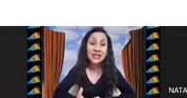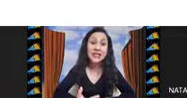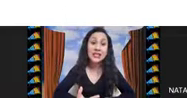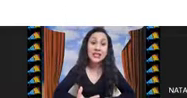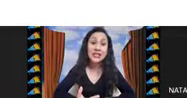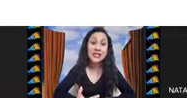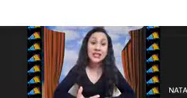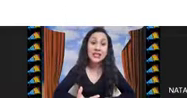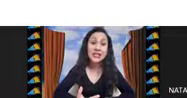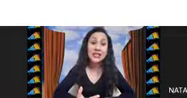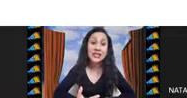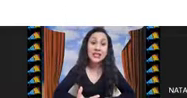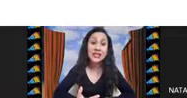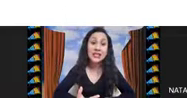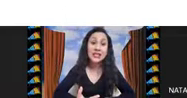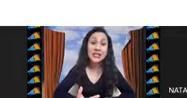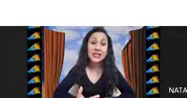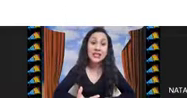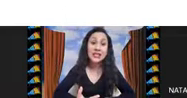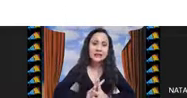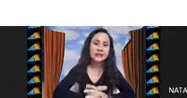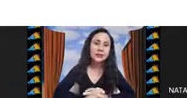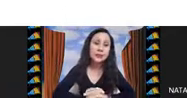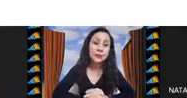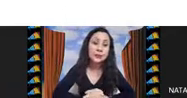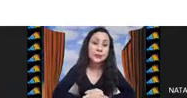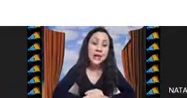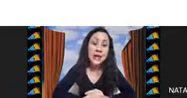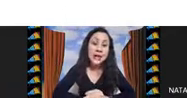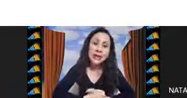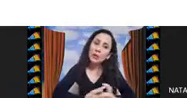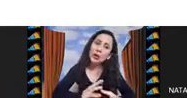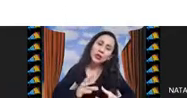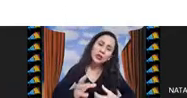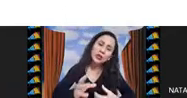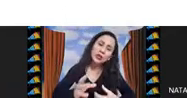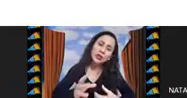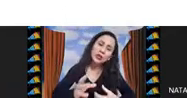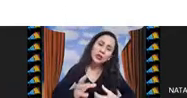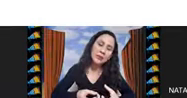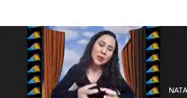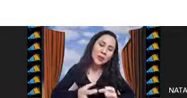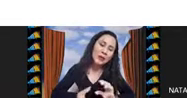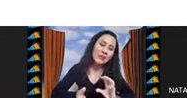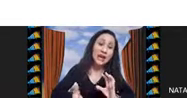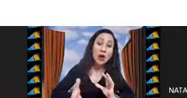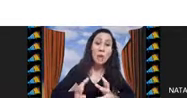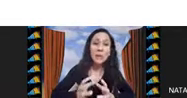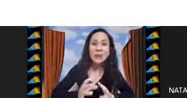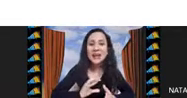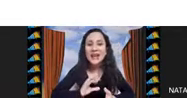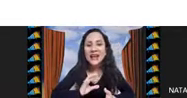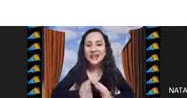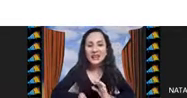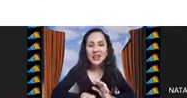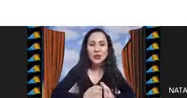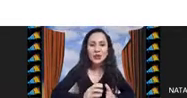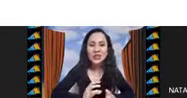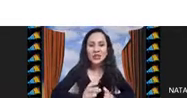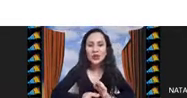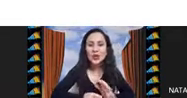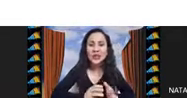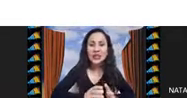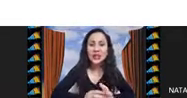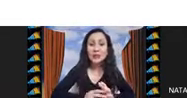es del que les voy a platicar, pero hay más problemas de este tipo. Y, bueno, también hay problemas que combinan,